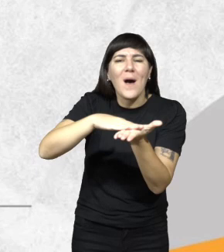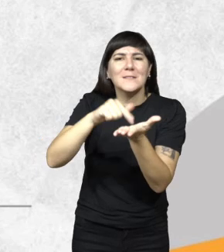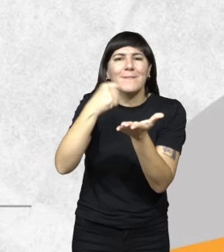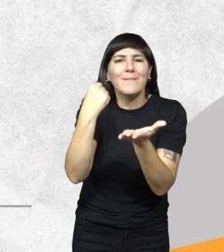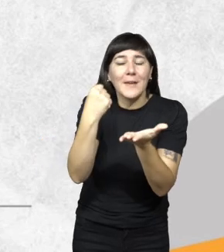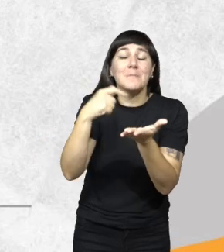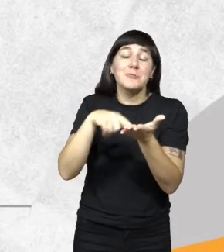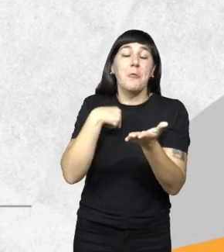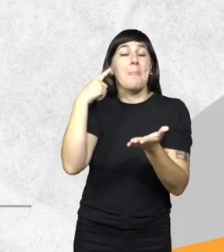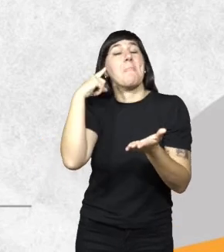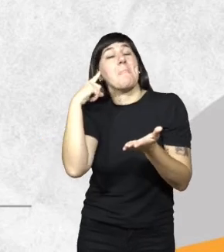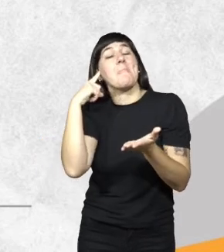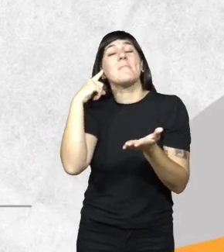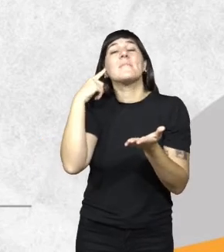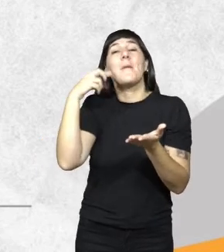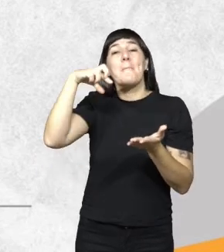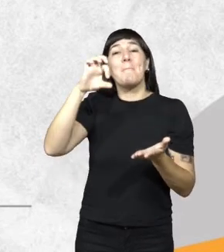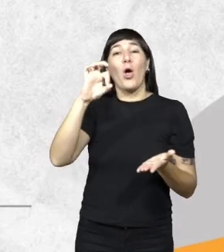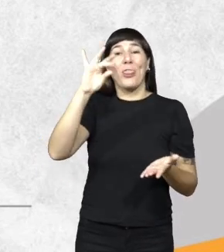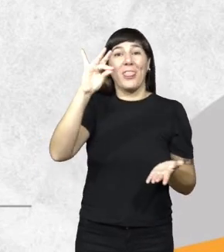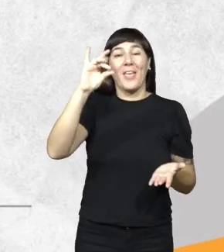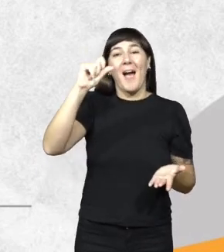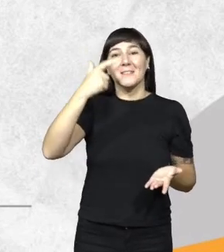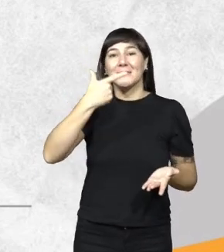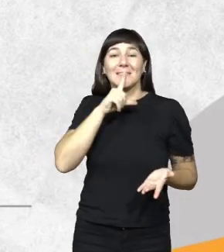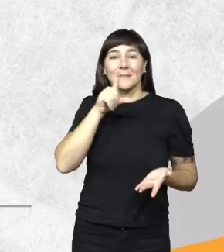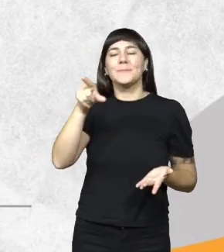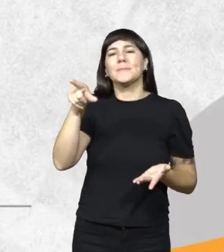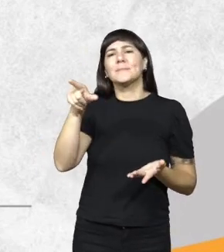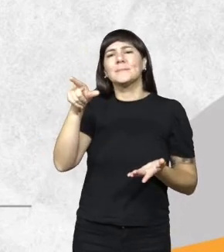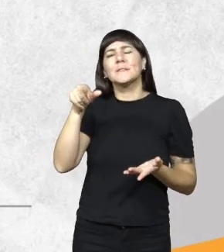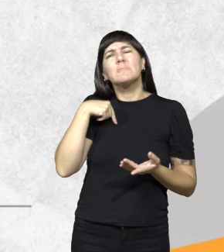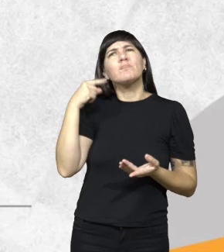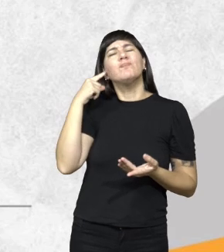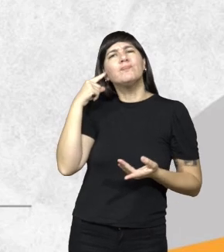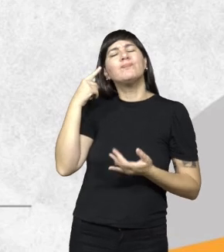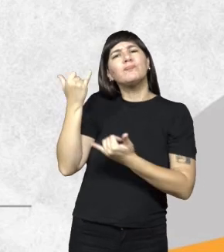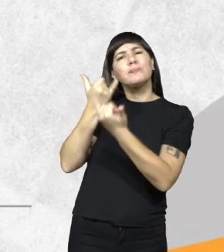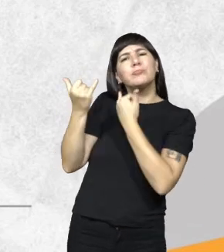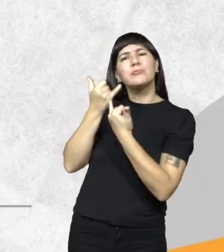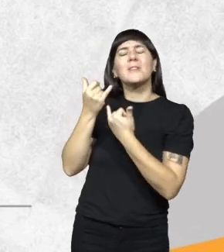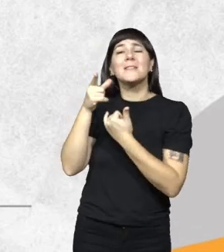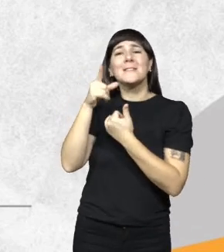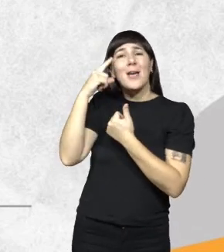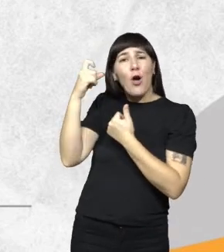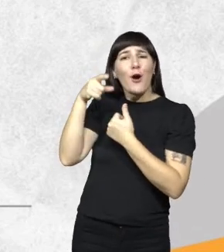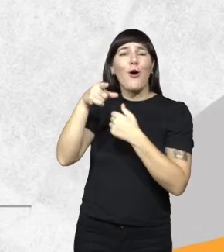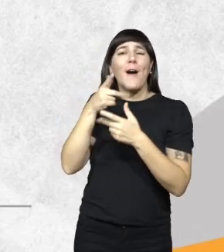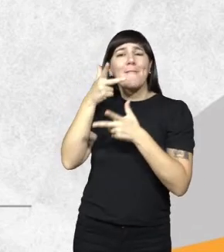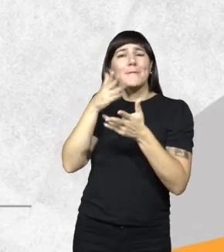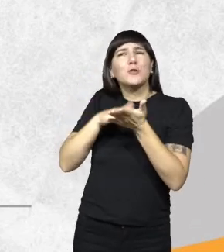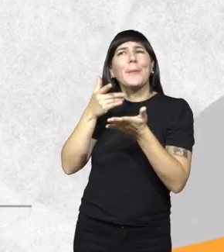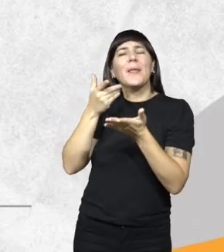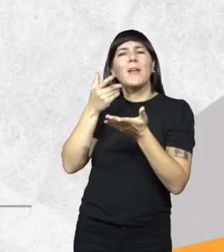a escuchar el podcast para ver de qué se trata. Lo cierto era que el psicólogo hablaba sobre cómo perder peso. O sea, nada que ver con el